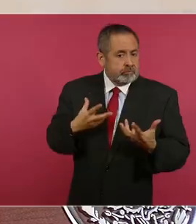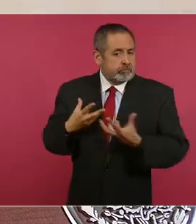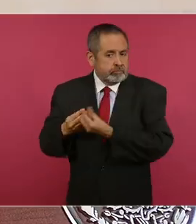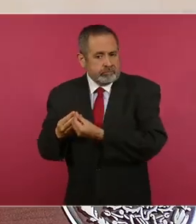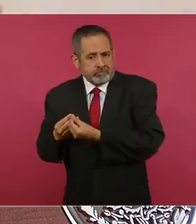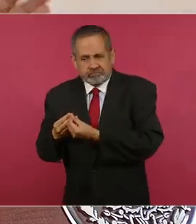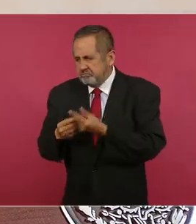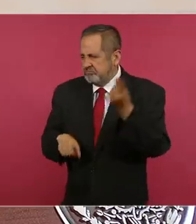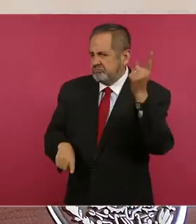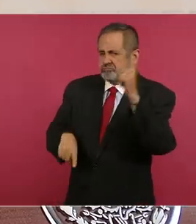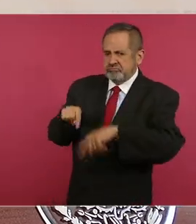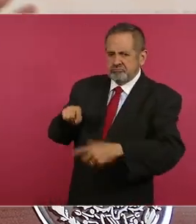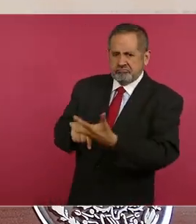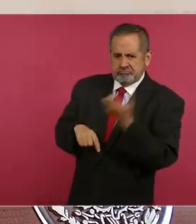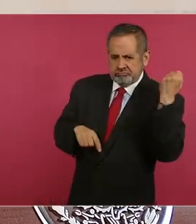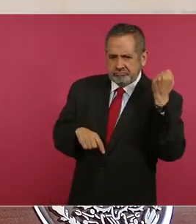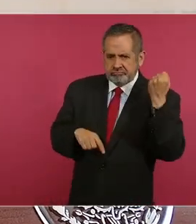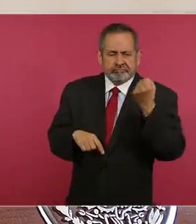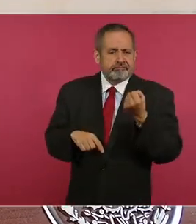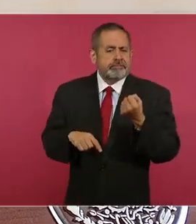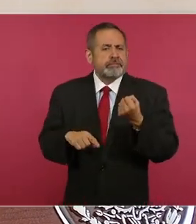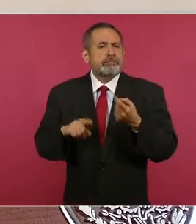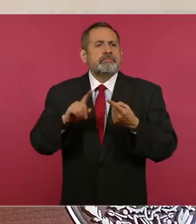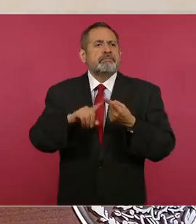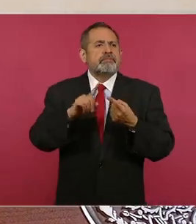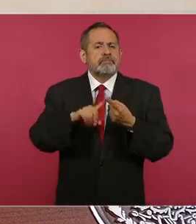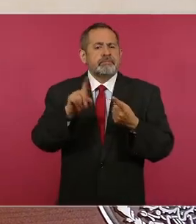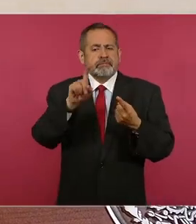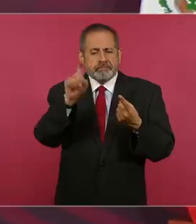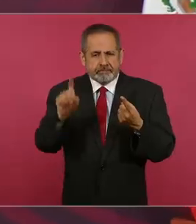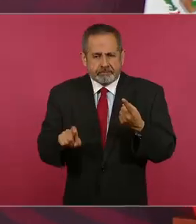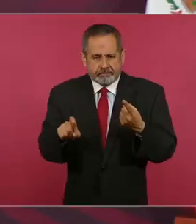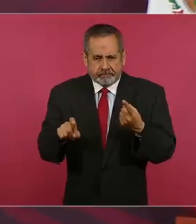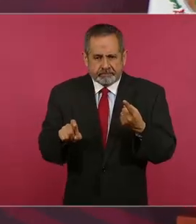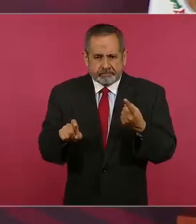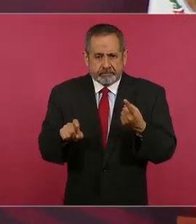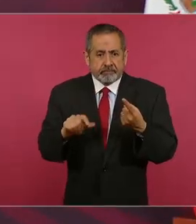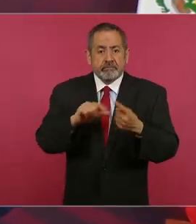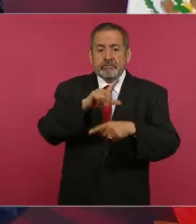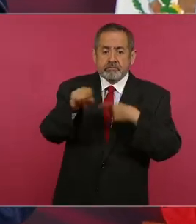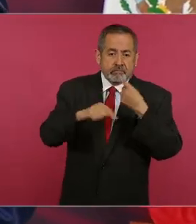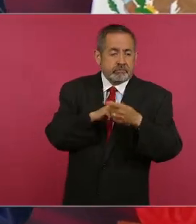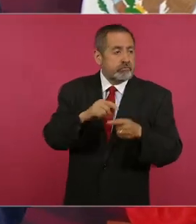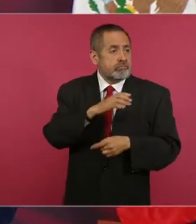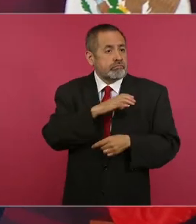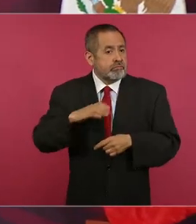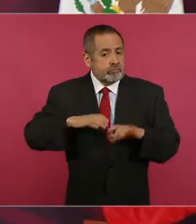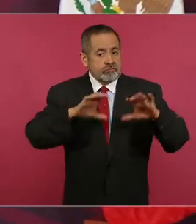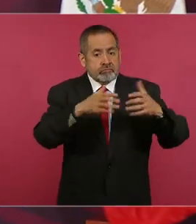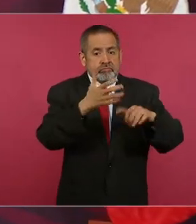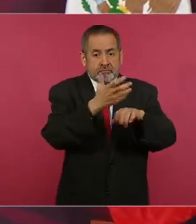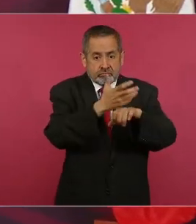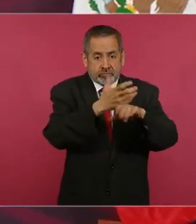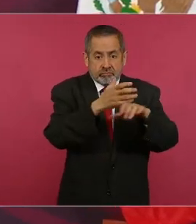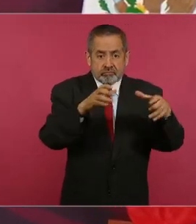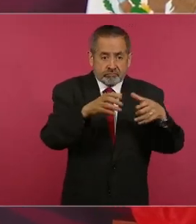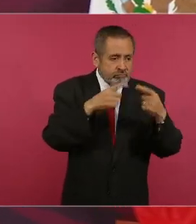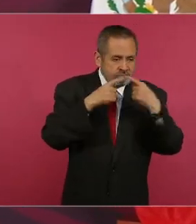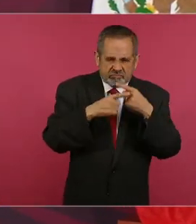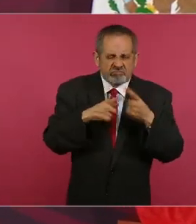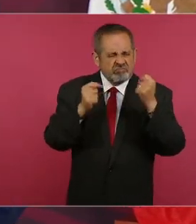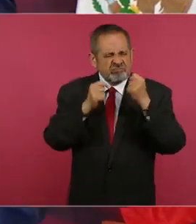Y primero fue Texas y luego un acuerdo del Congreso estadounidense para que nos